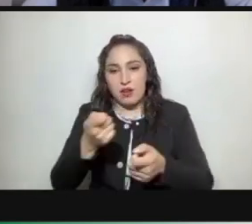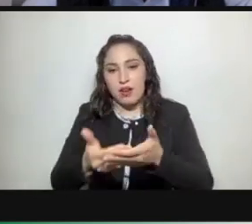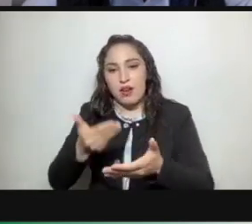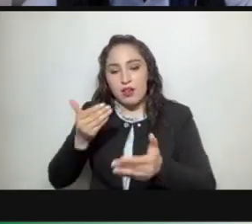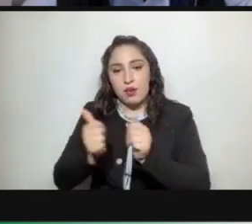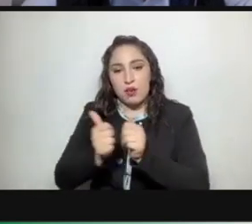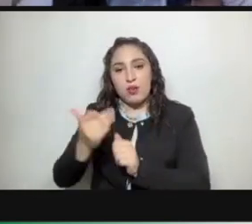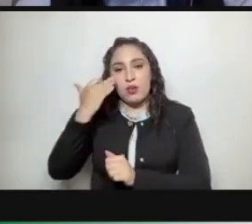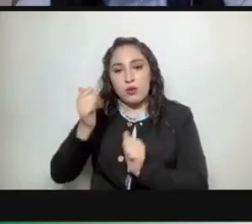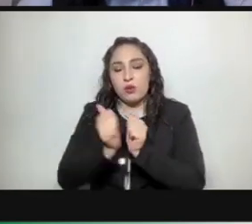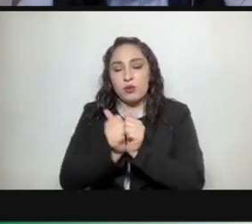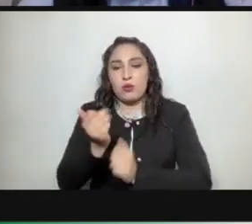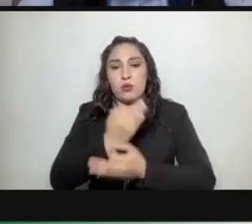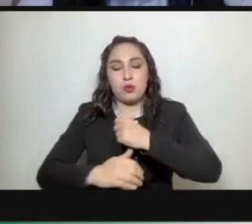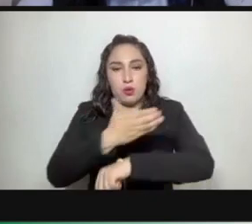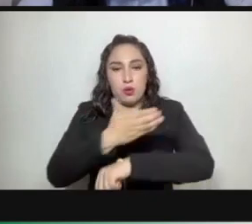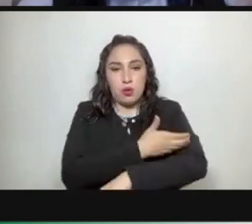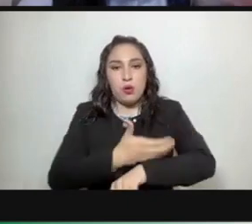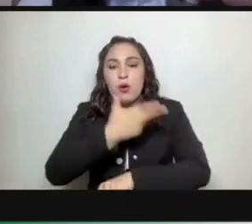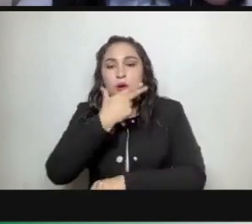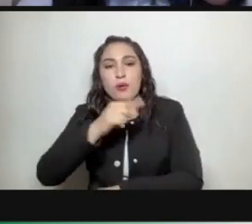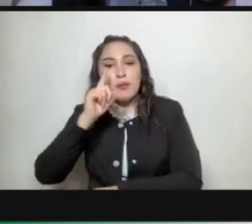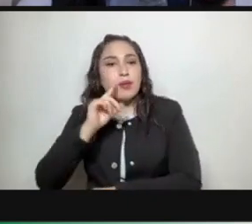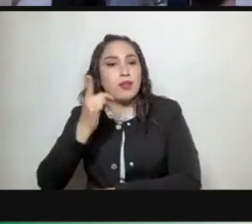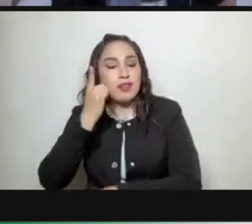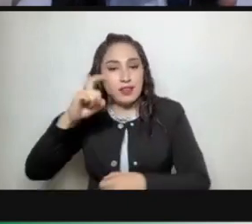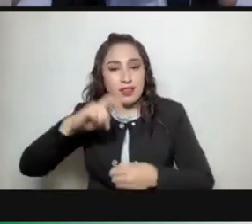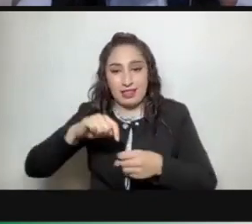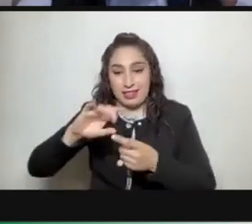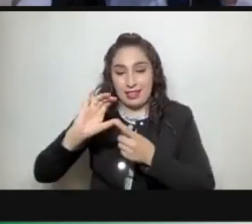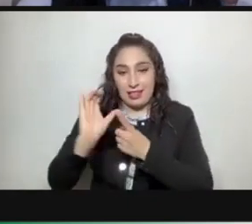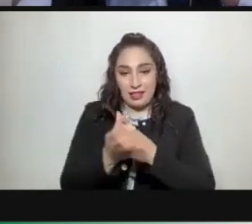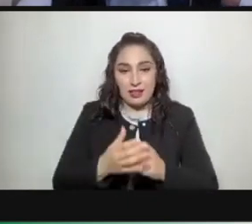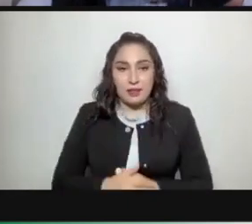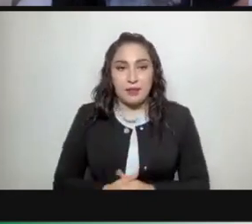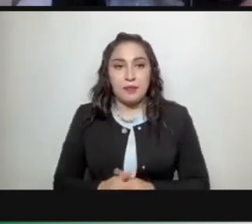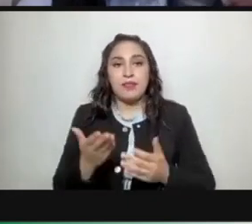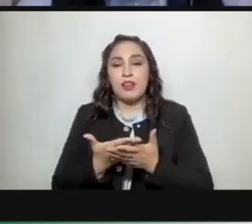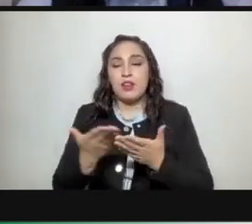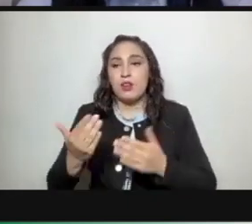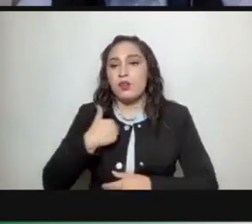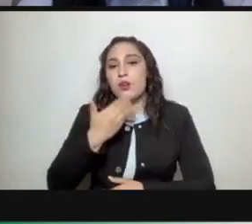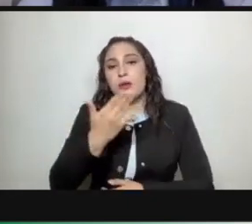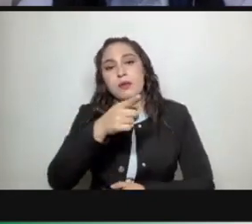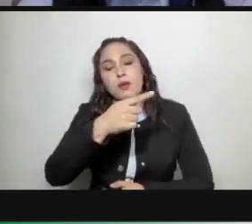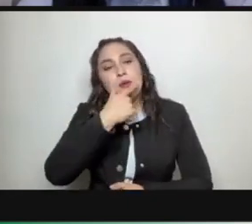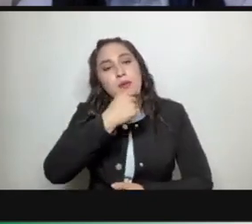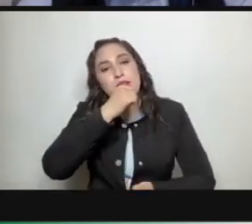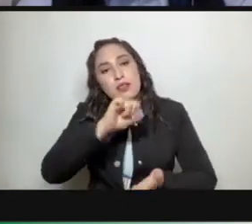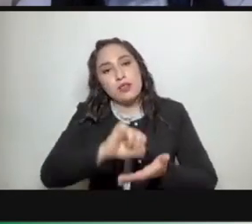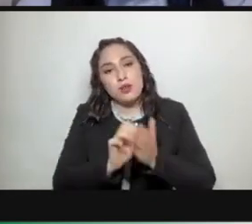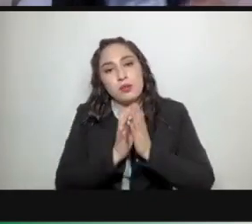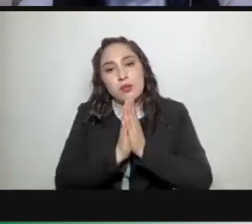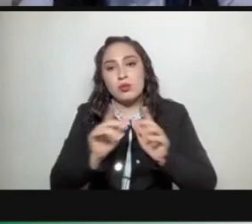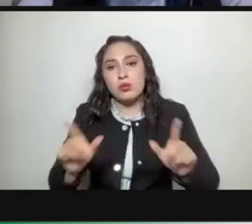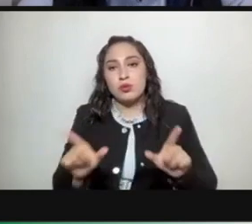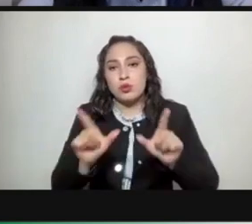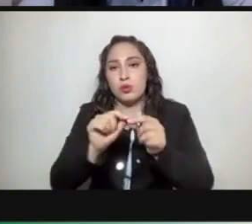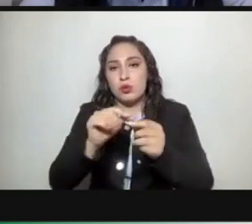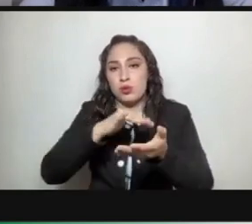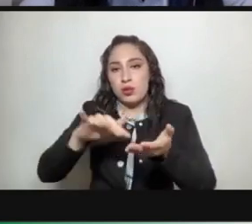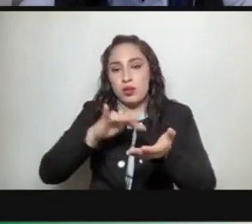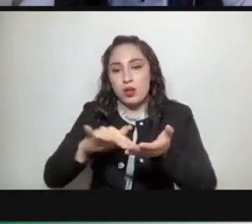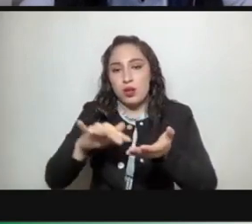a las y los diputados integrantes de esta comisión solicitaría al diputado secretario solo de lectura al